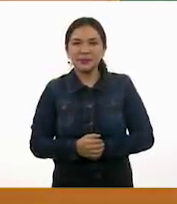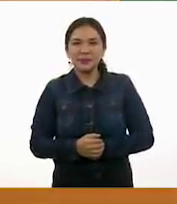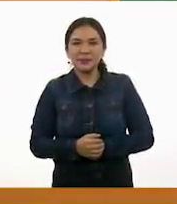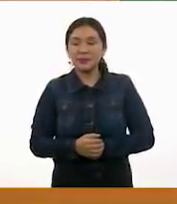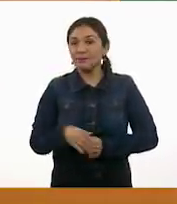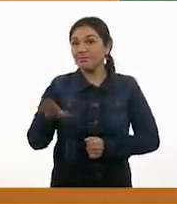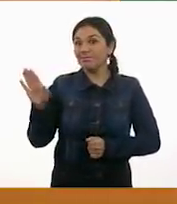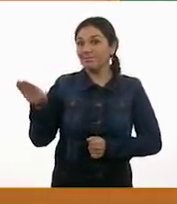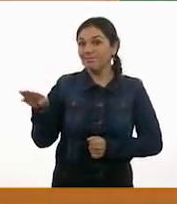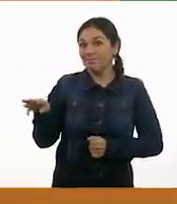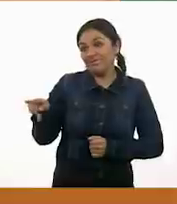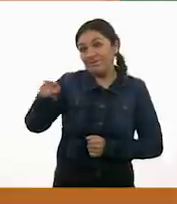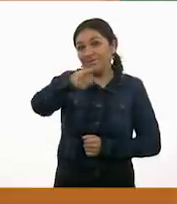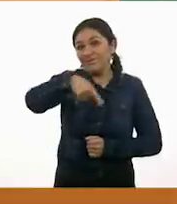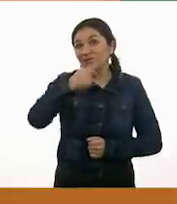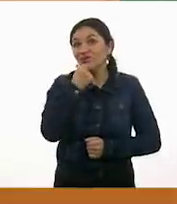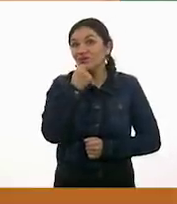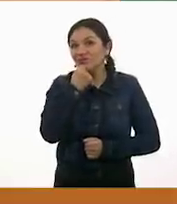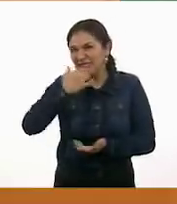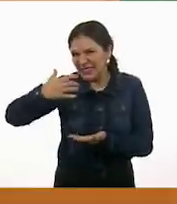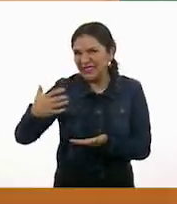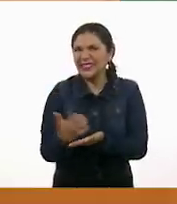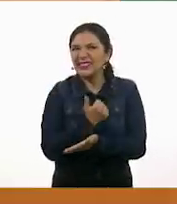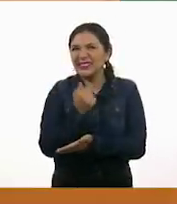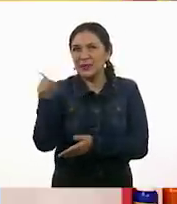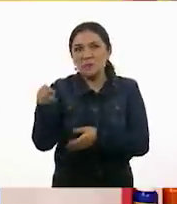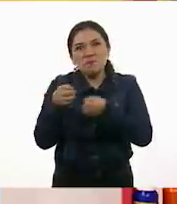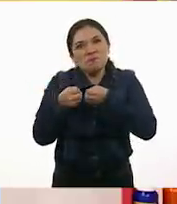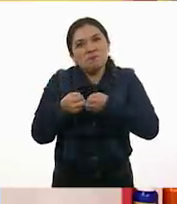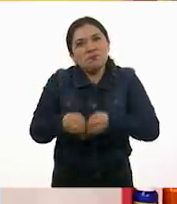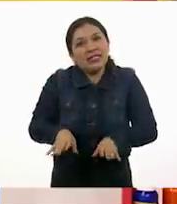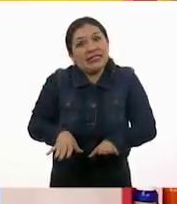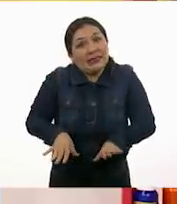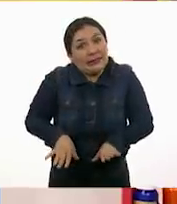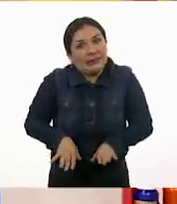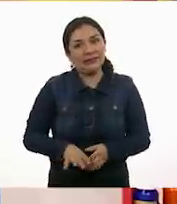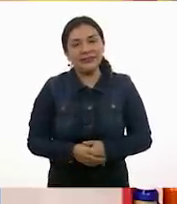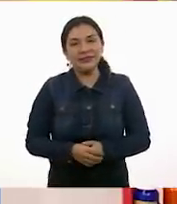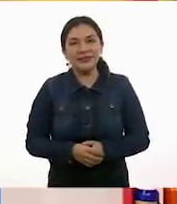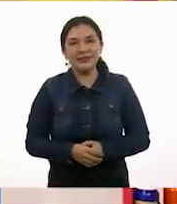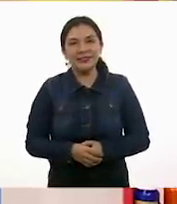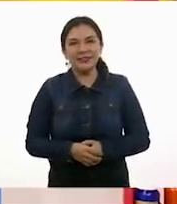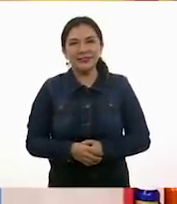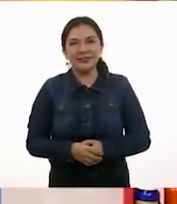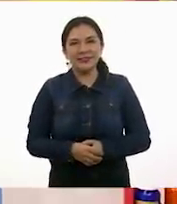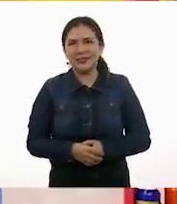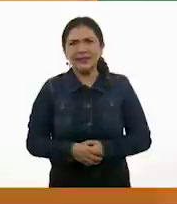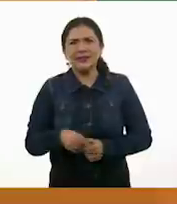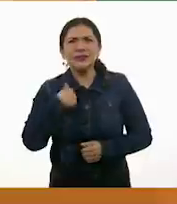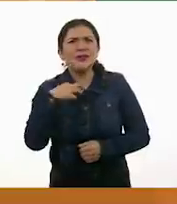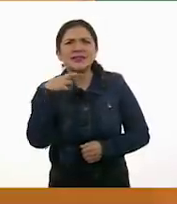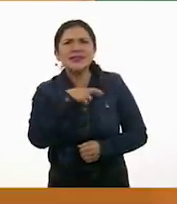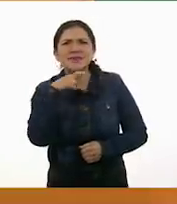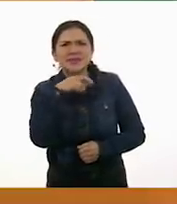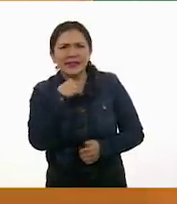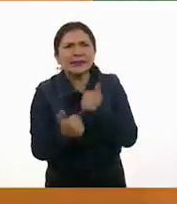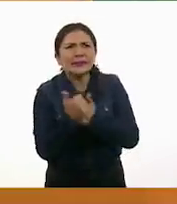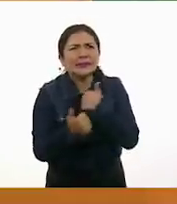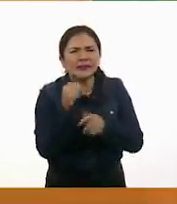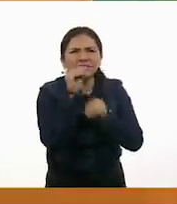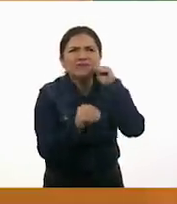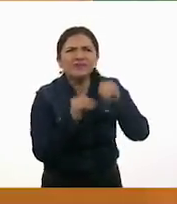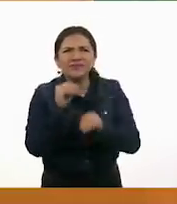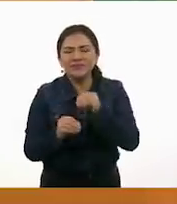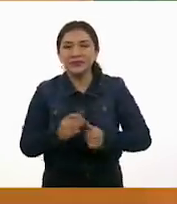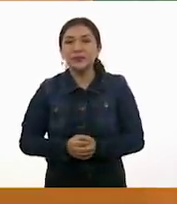Alexia, te van ganando. Por ahí veo que ya van a la mitad. Ay, me voy a apurar muchísimo. Veamos.